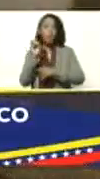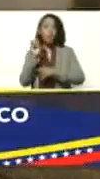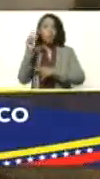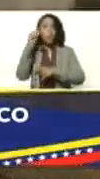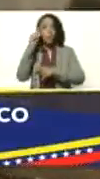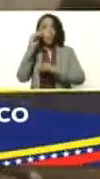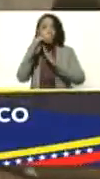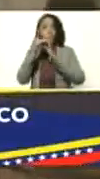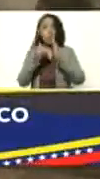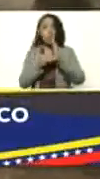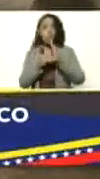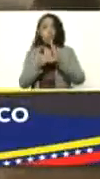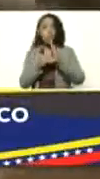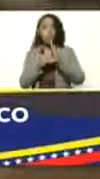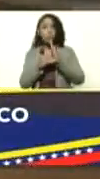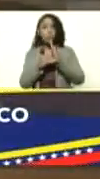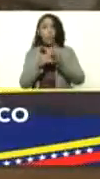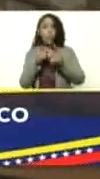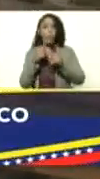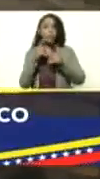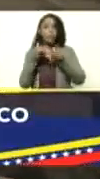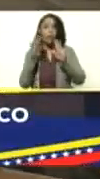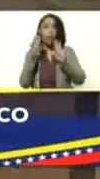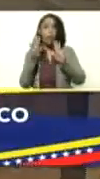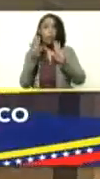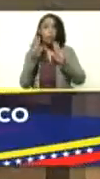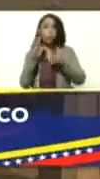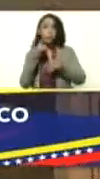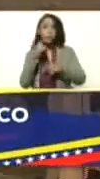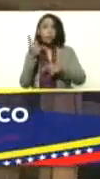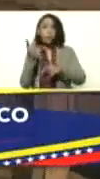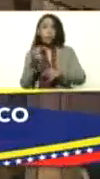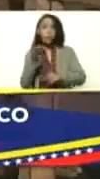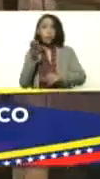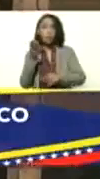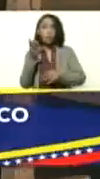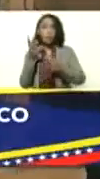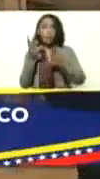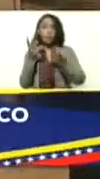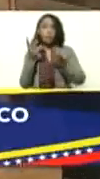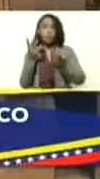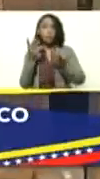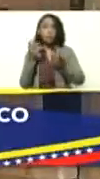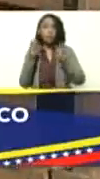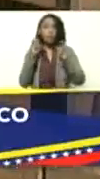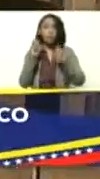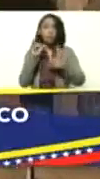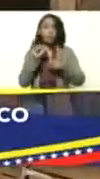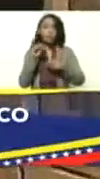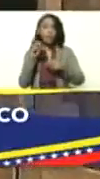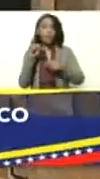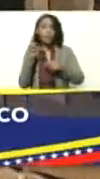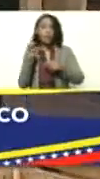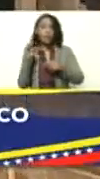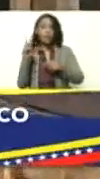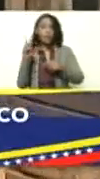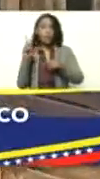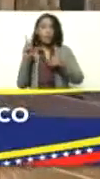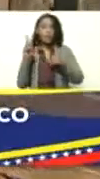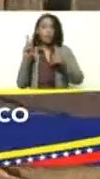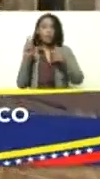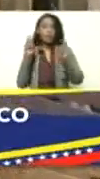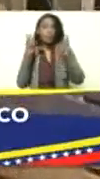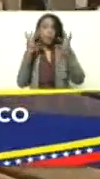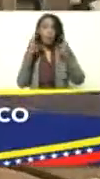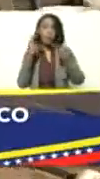que lo que alcanza la murciano-granadina, sin embargo, se considera una raza, en este caso estoy hablando de la sanen, se considera una raza